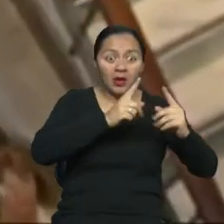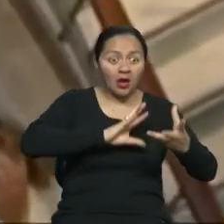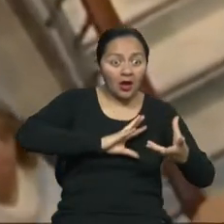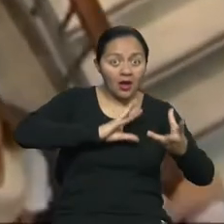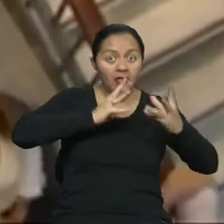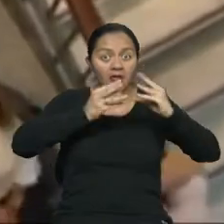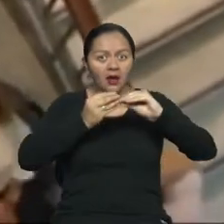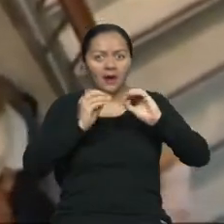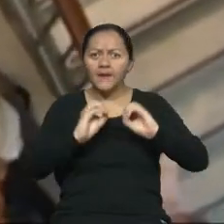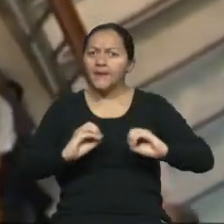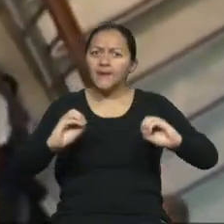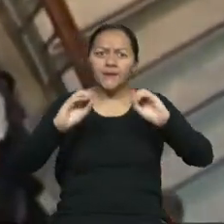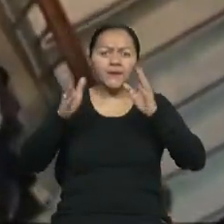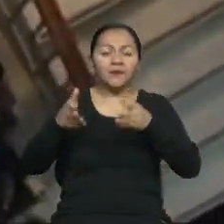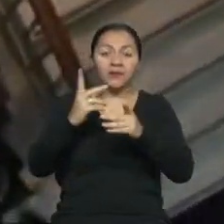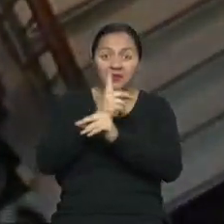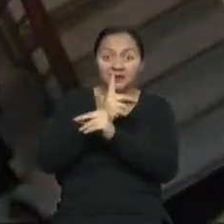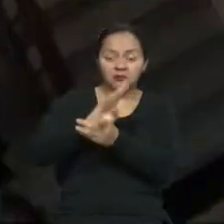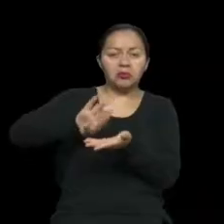grupo de atención prioritaria.